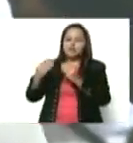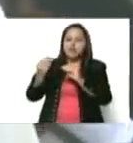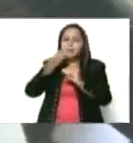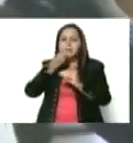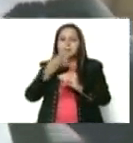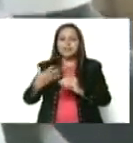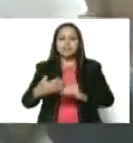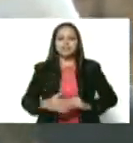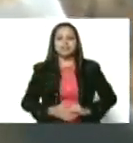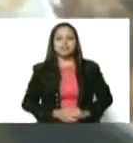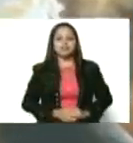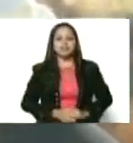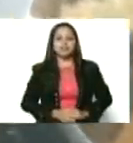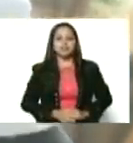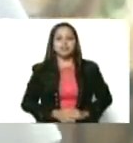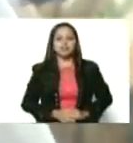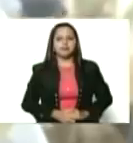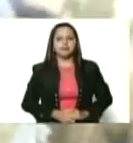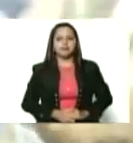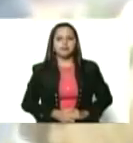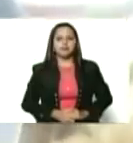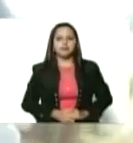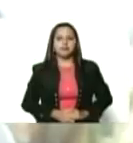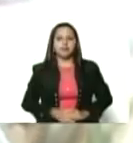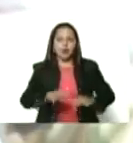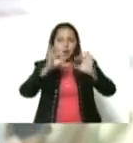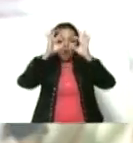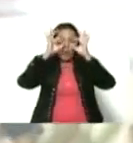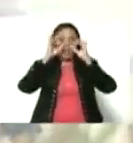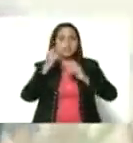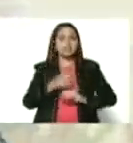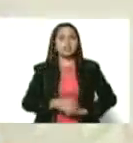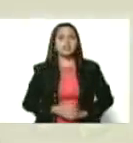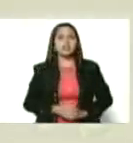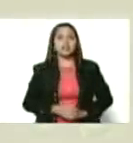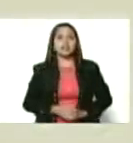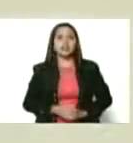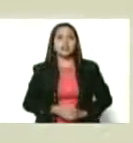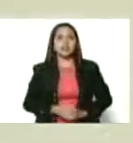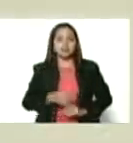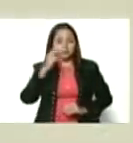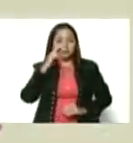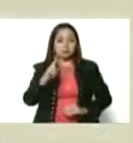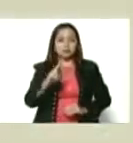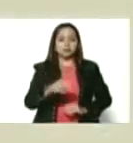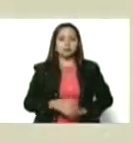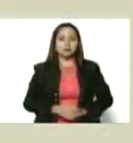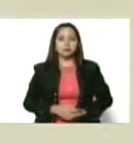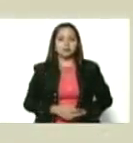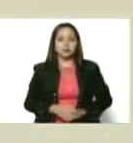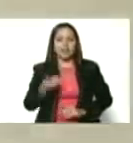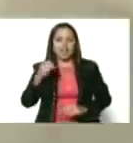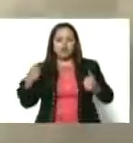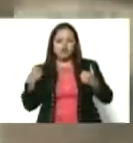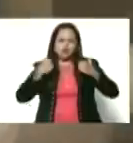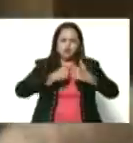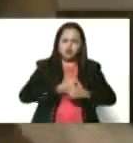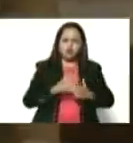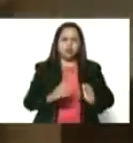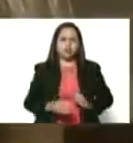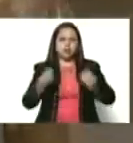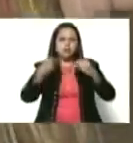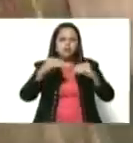Déjame sacar los lentes. Esta muñequita, mire, le ponen como un uniforme, ¿no? Esta